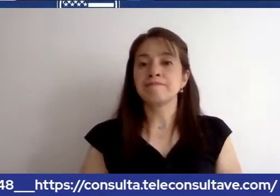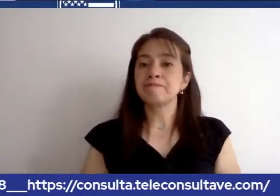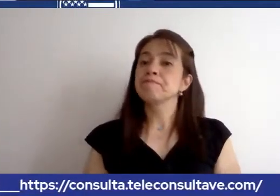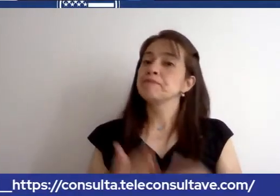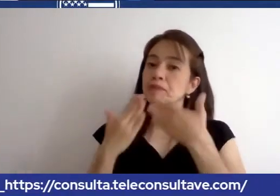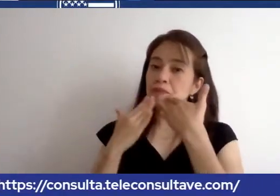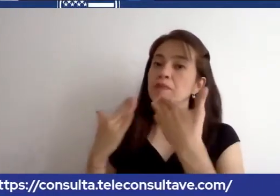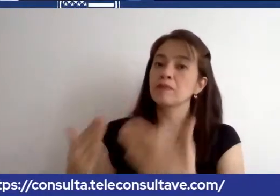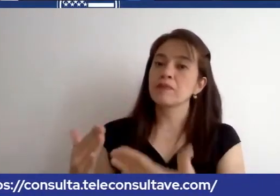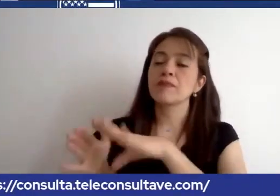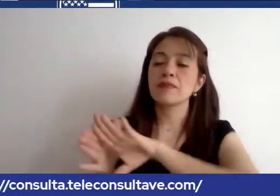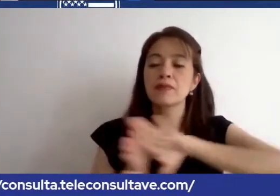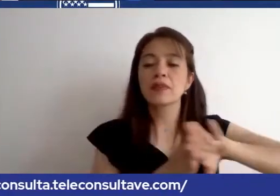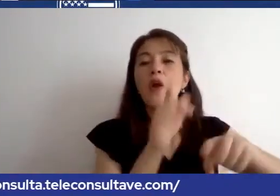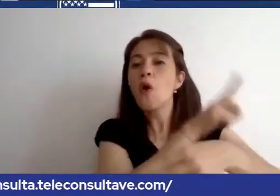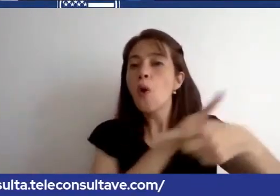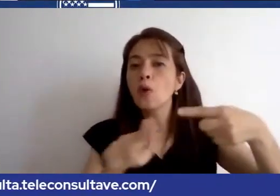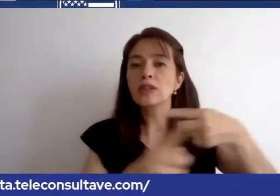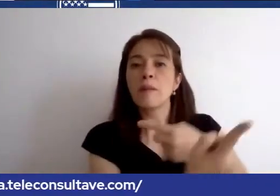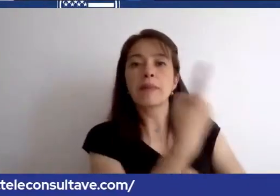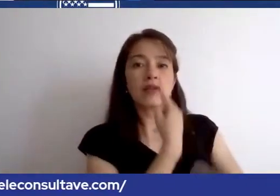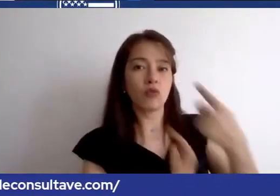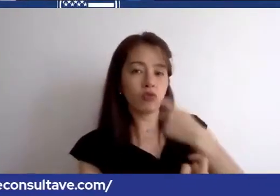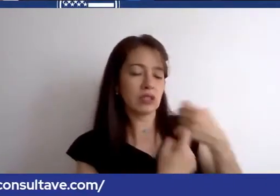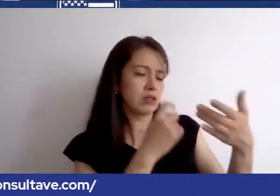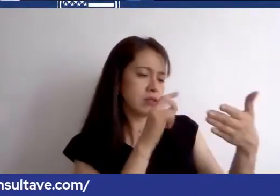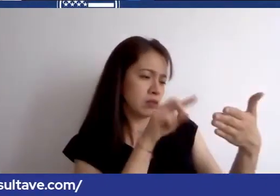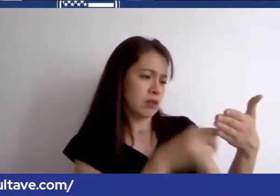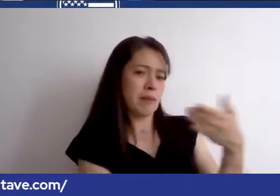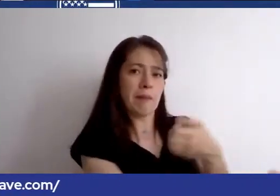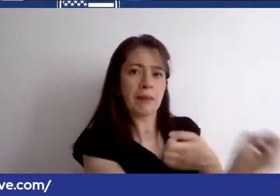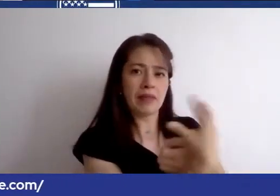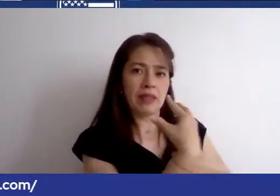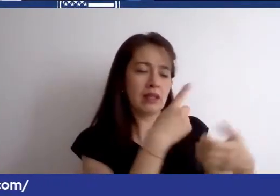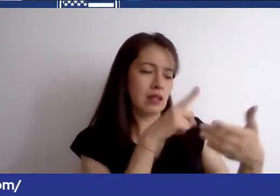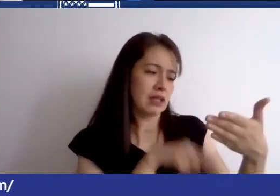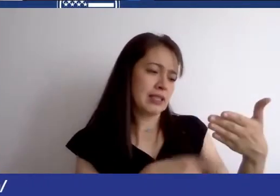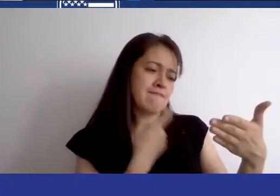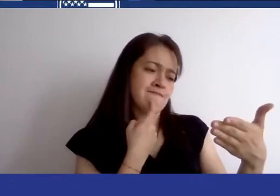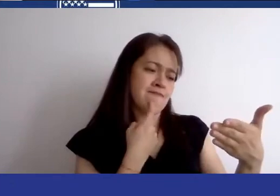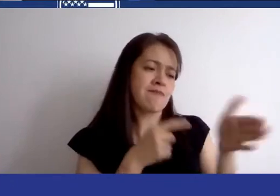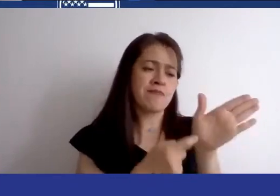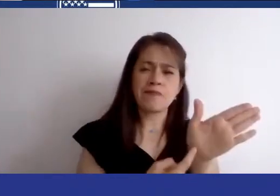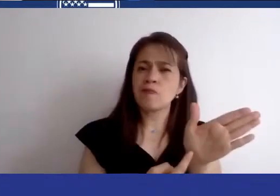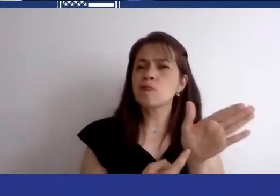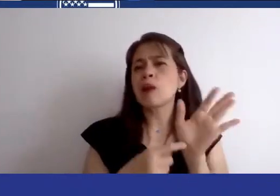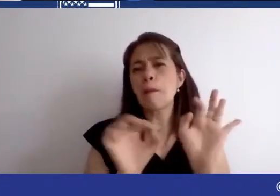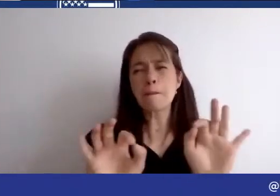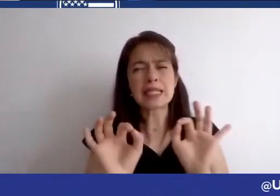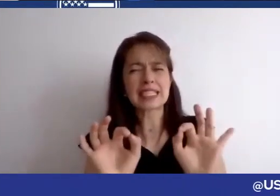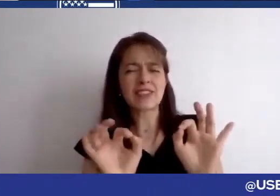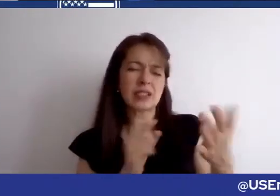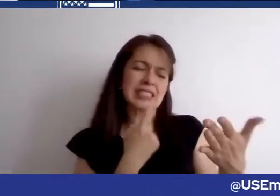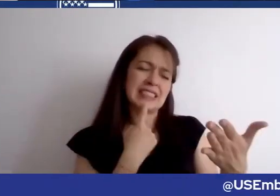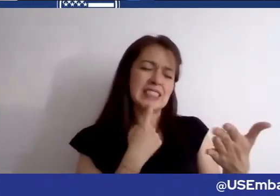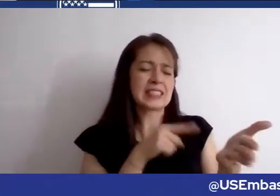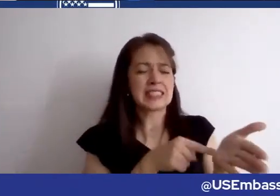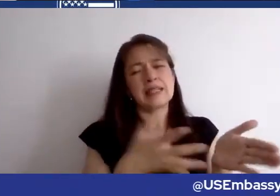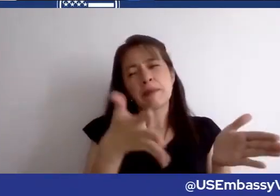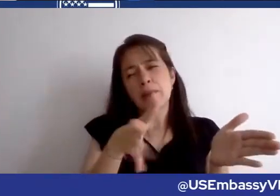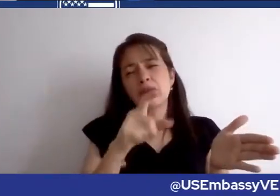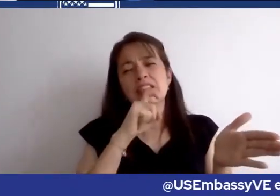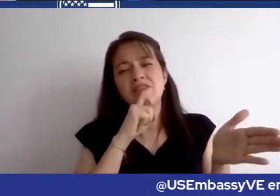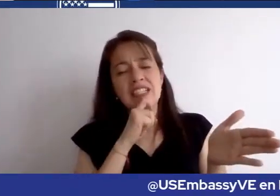Ok, Daniel Moreno pregunta algo muy específico, pero complicado, me imagino. Buenas